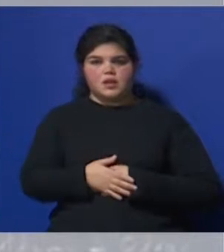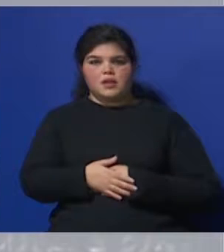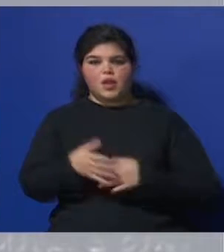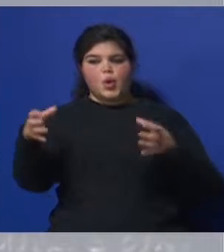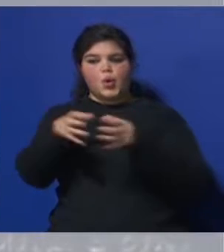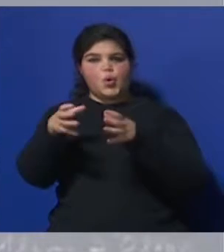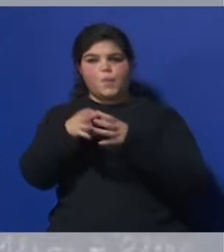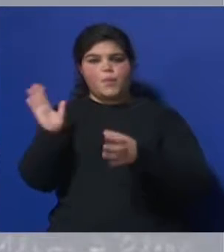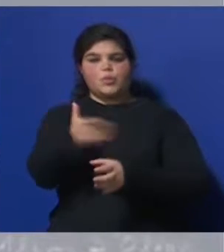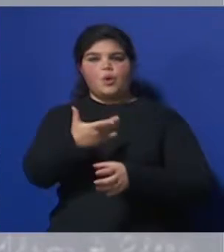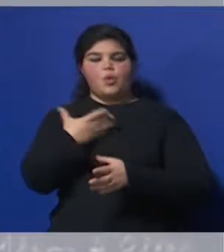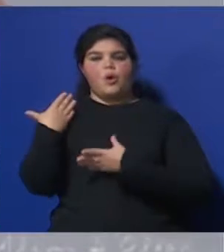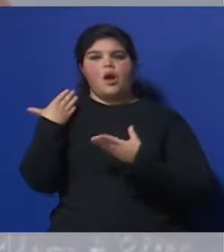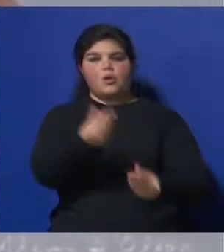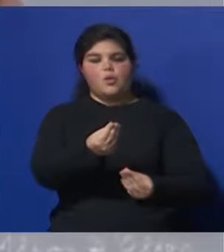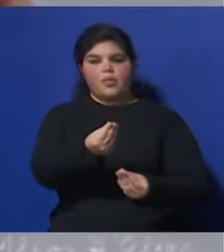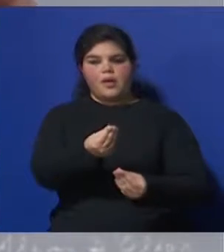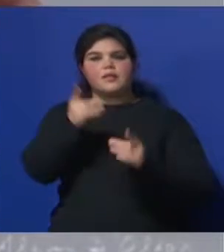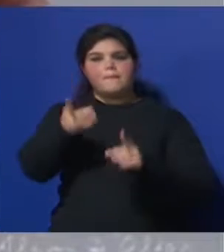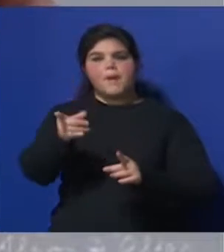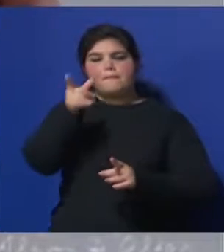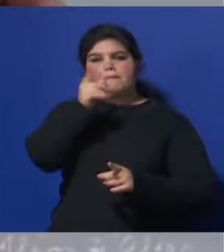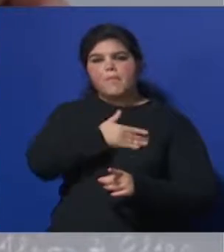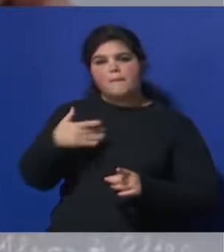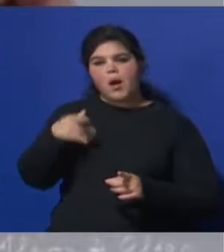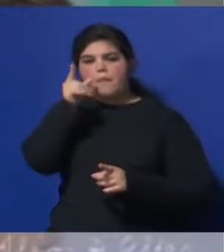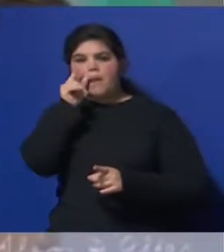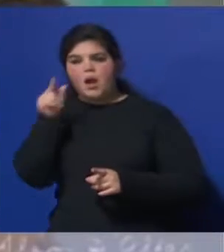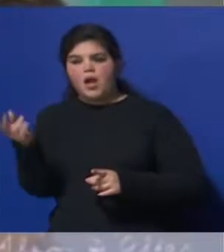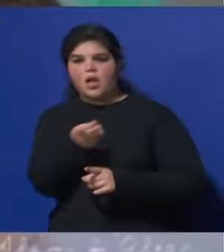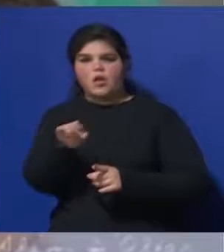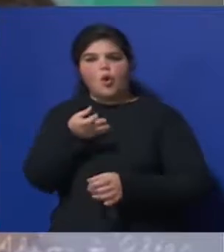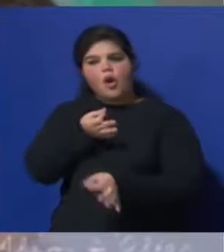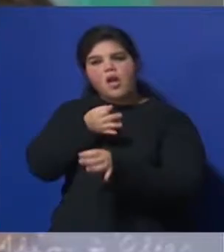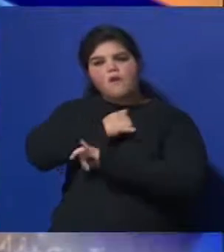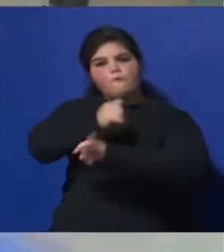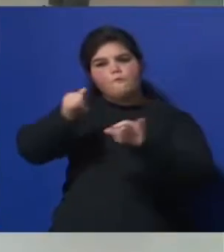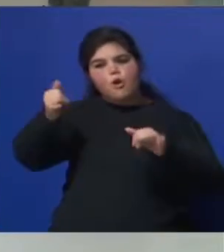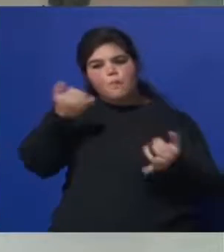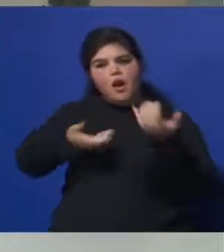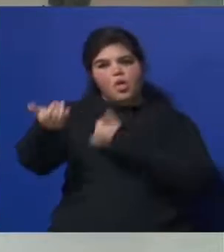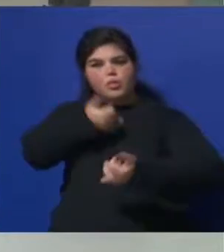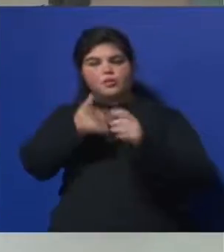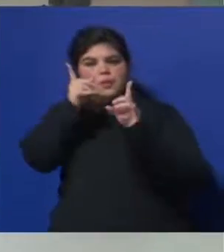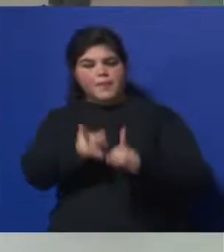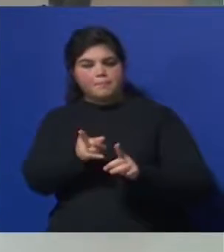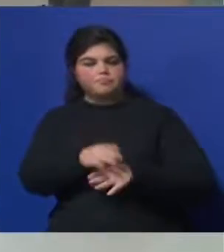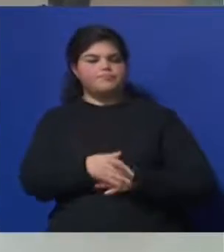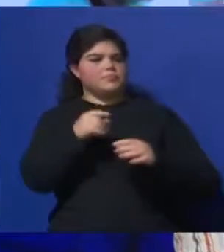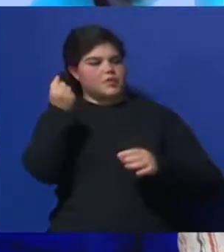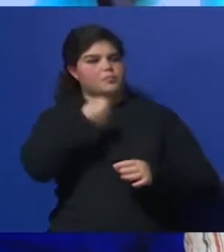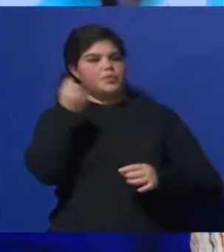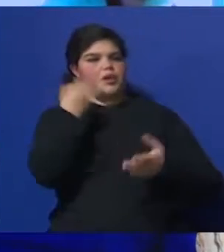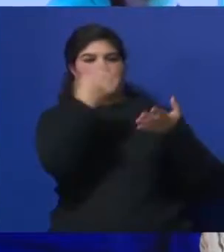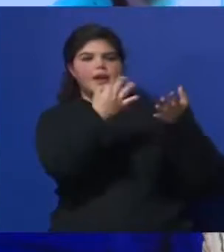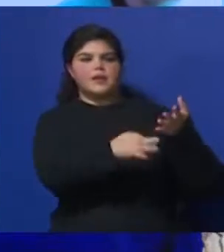la pareja bien informada O no es cualquier pareja que tiene su parto en casa Me gustaría profundizar sobre eso ¿Qué características y cómo debe ser